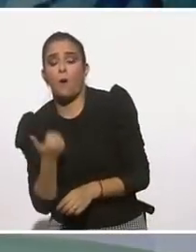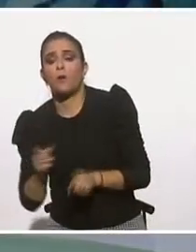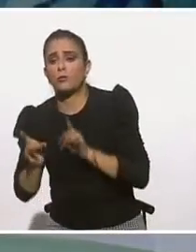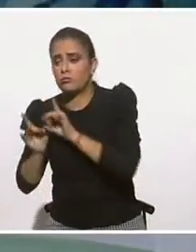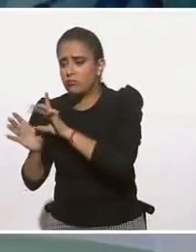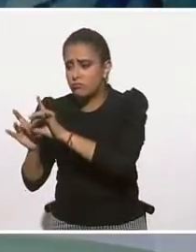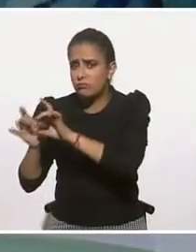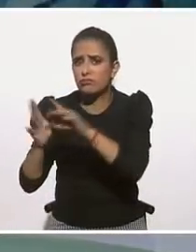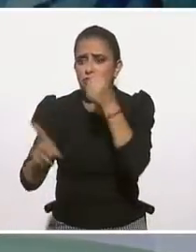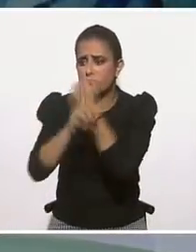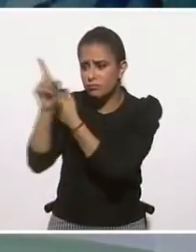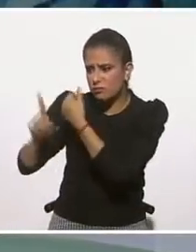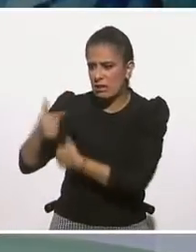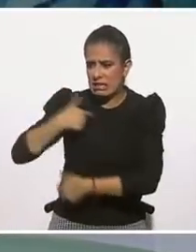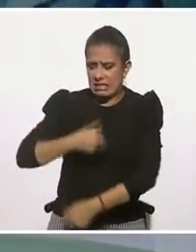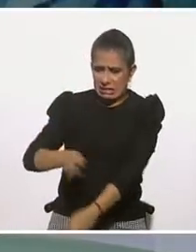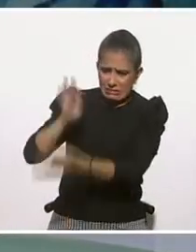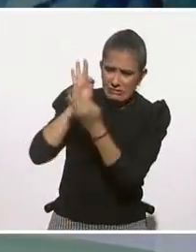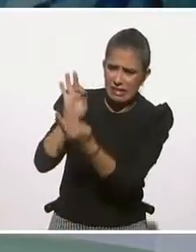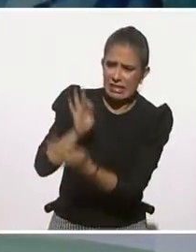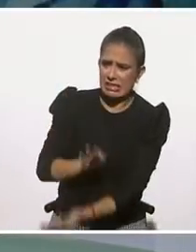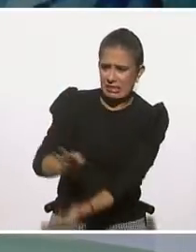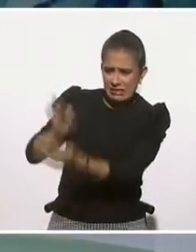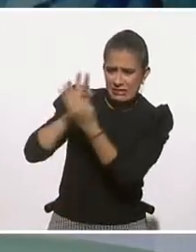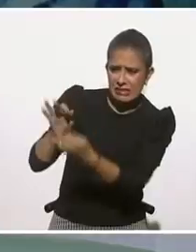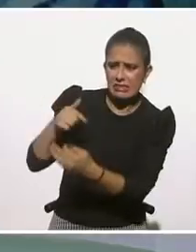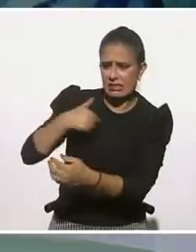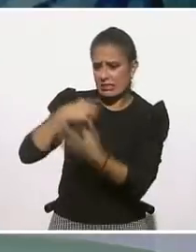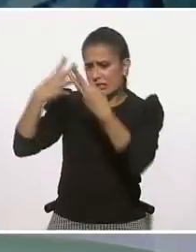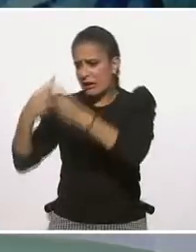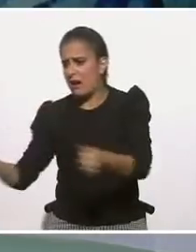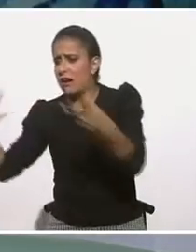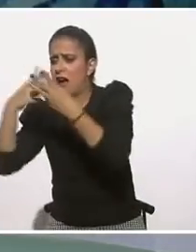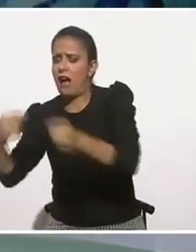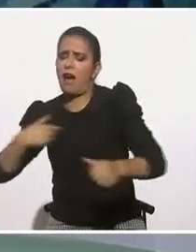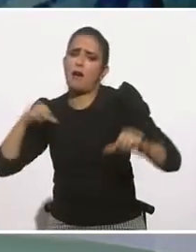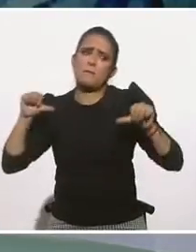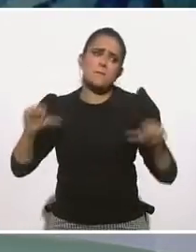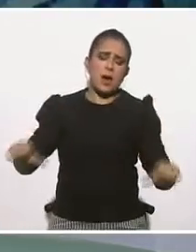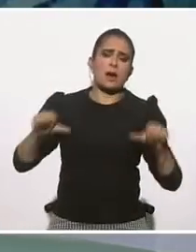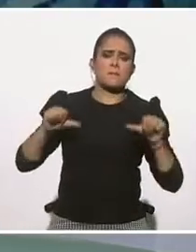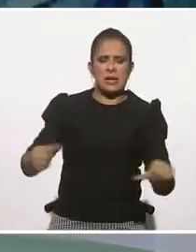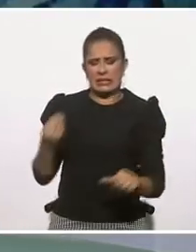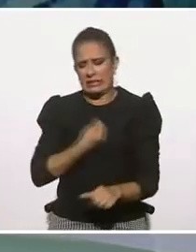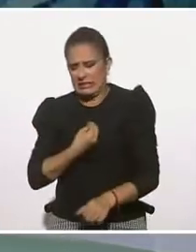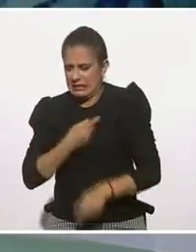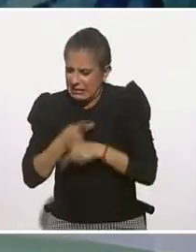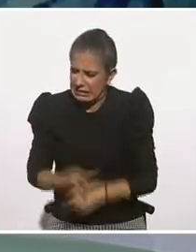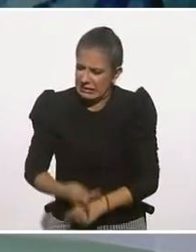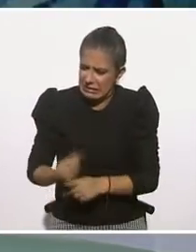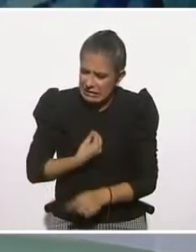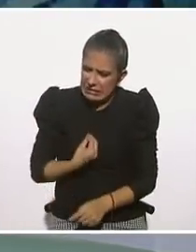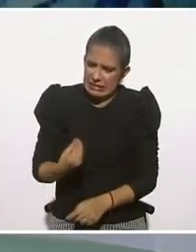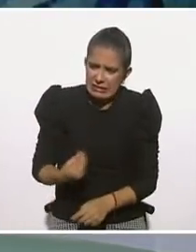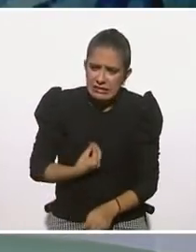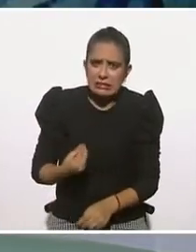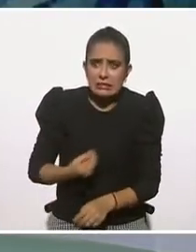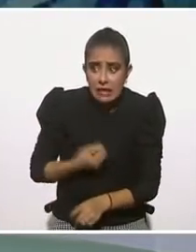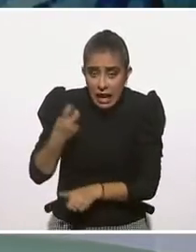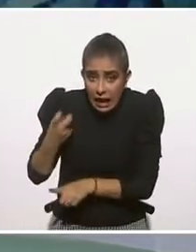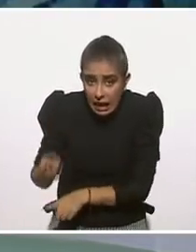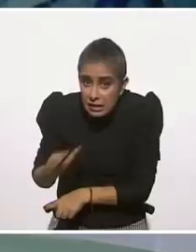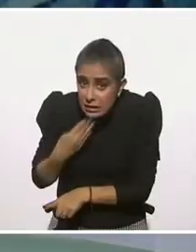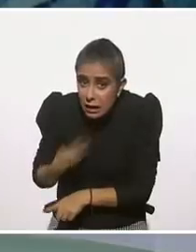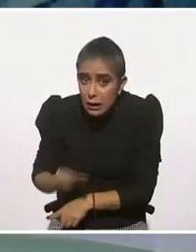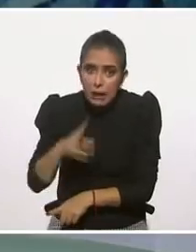con ella, sino ¿qué te está dejando de aprendizaje? Porque pandemia ha habido en muchos momentos de la